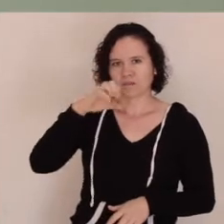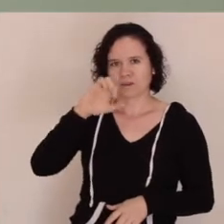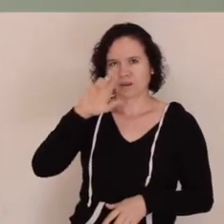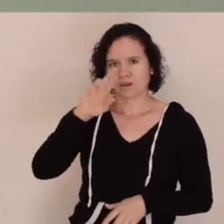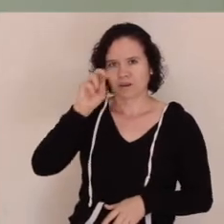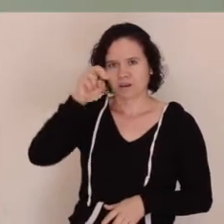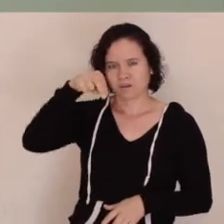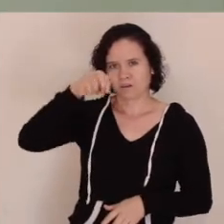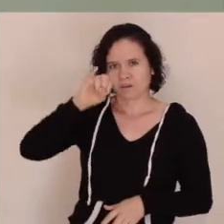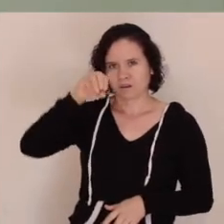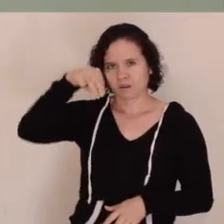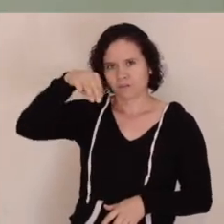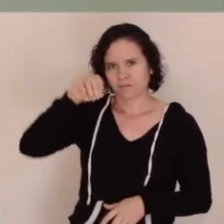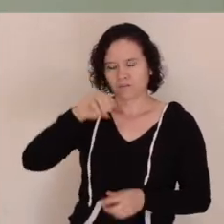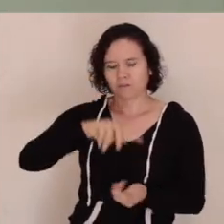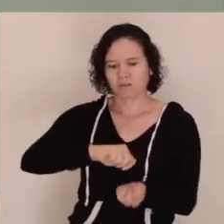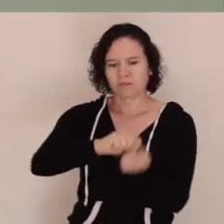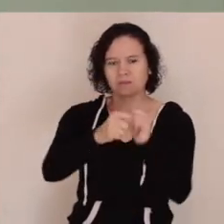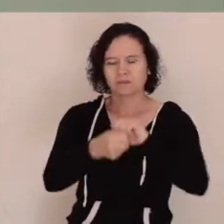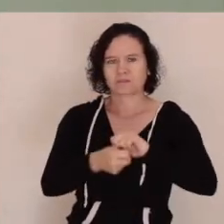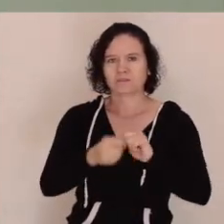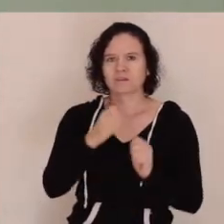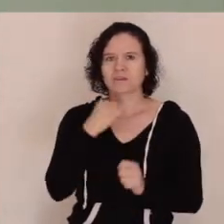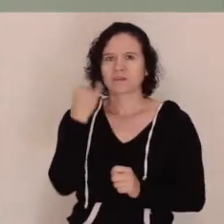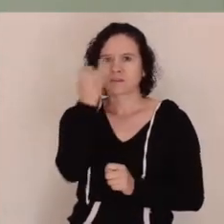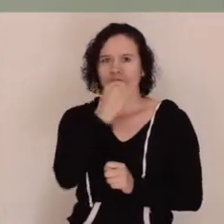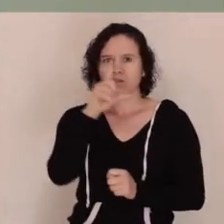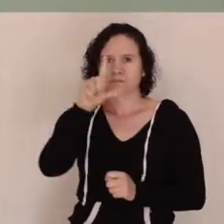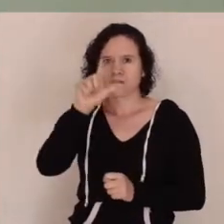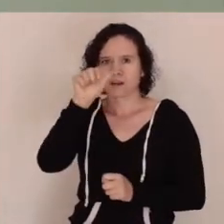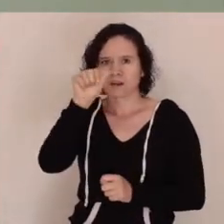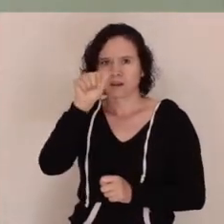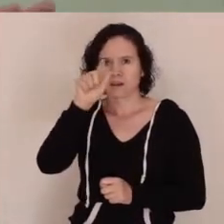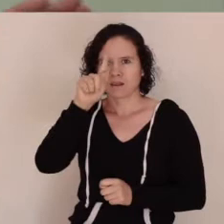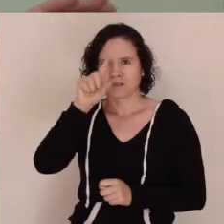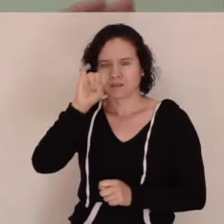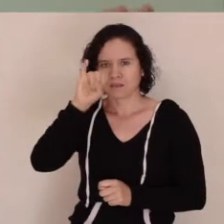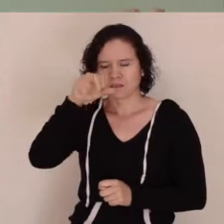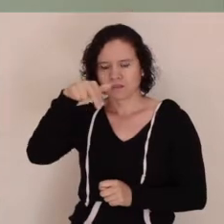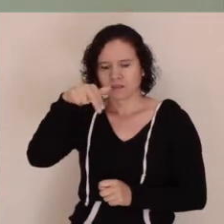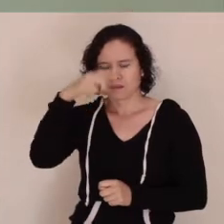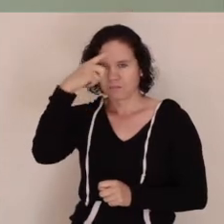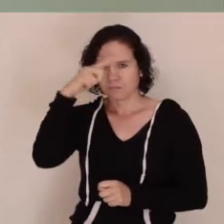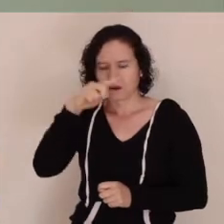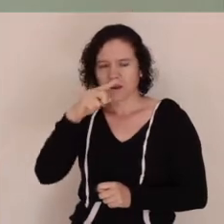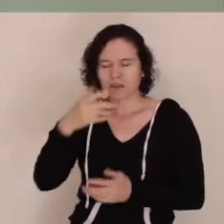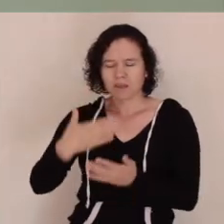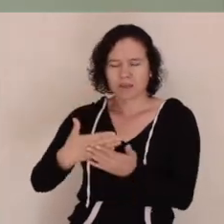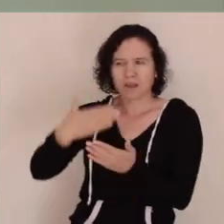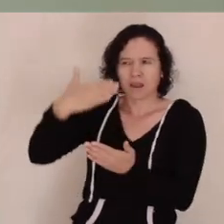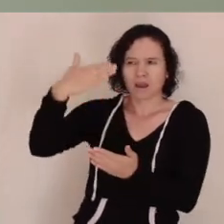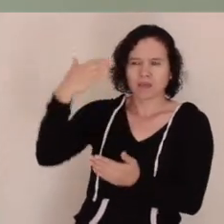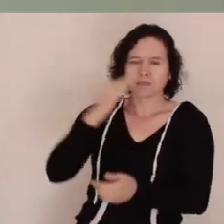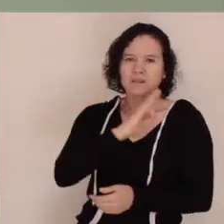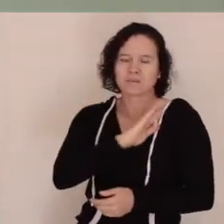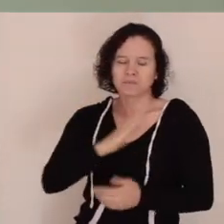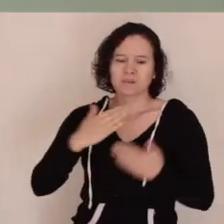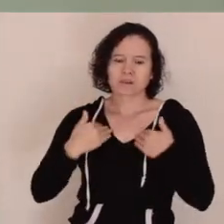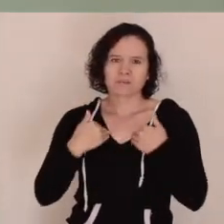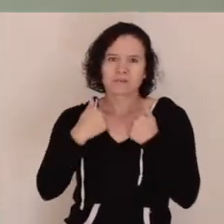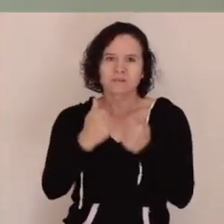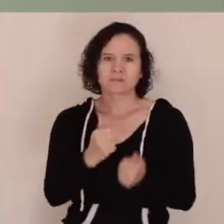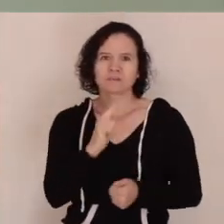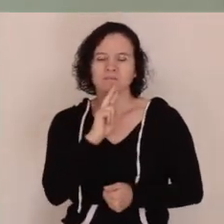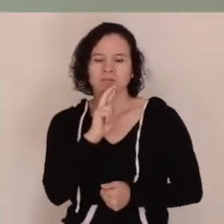fue el que hizo la traducción al latín para que pudiera divulgarse más ampliamente en el lenguaje de aquel tiempo.